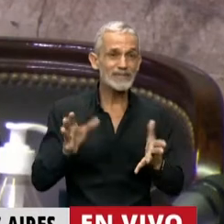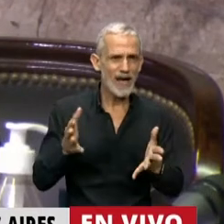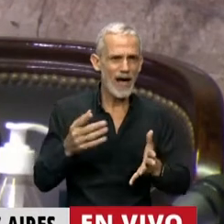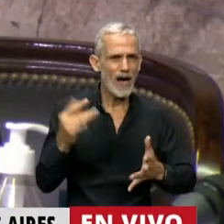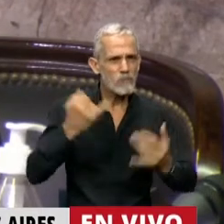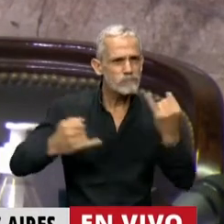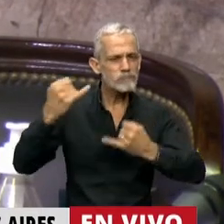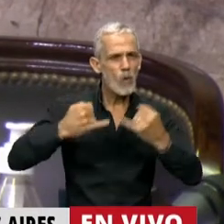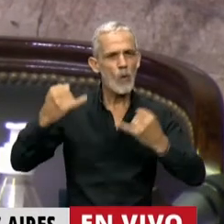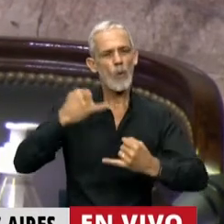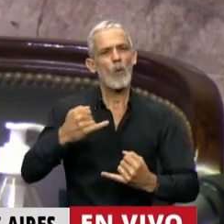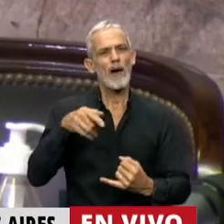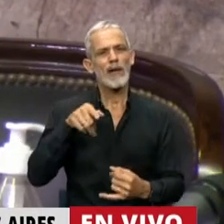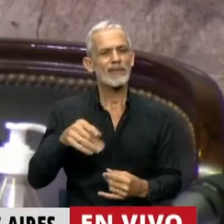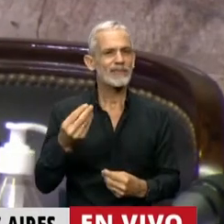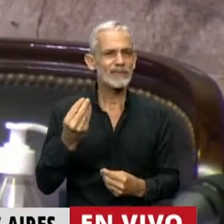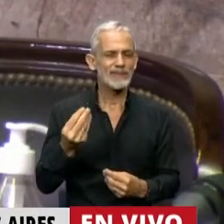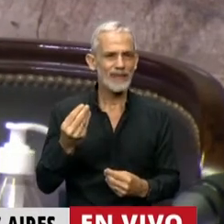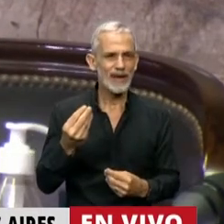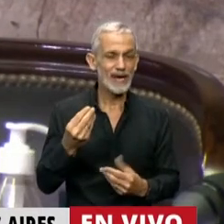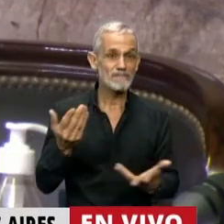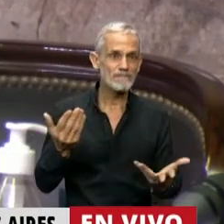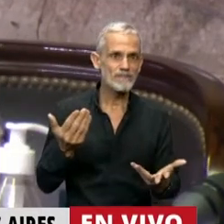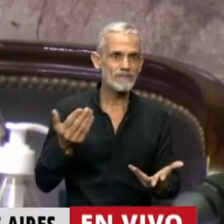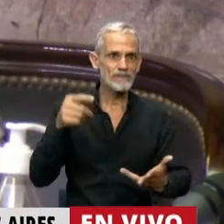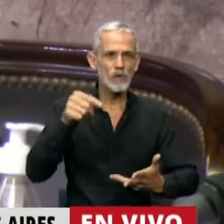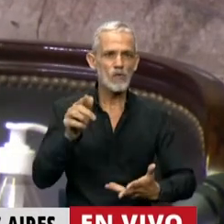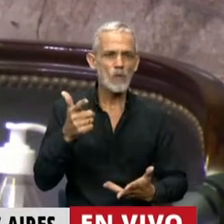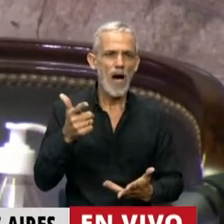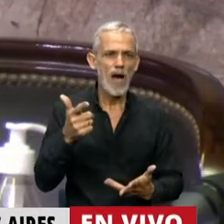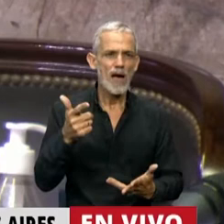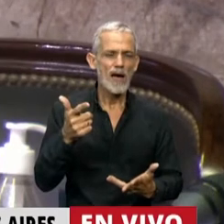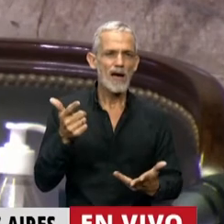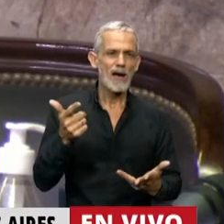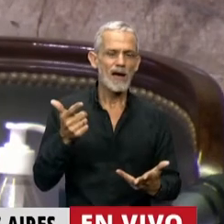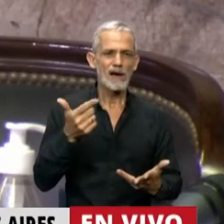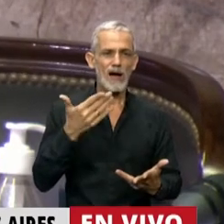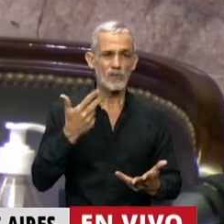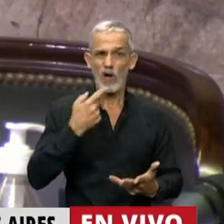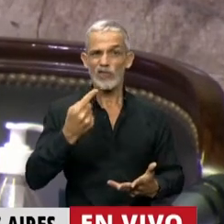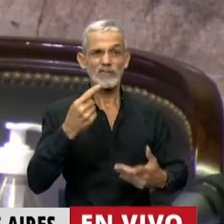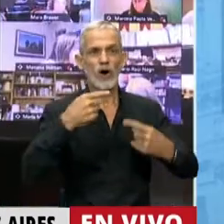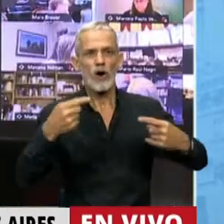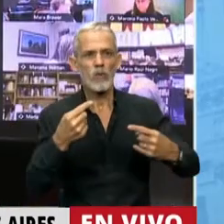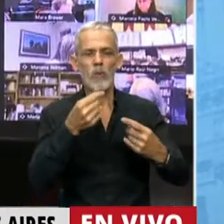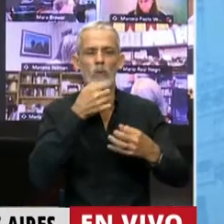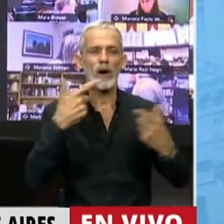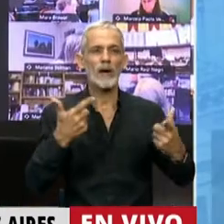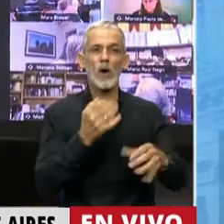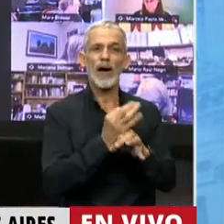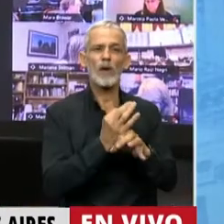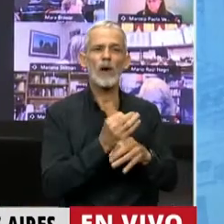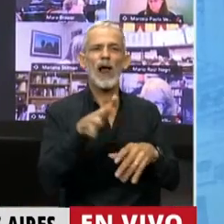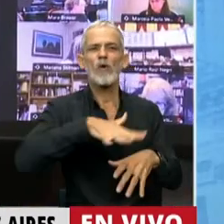ni siquiera el decoro de evitar hacer afirmaciones como que las escuelas son lugares